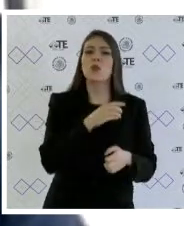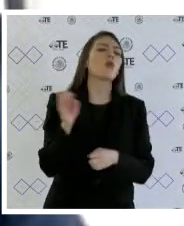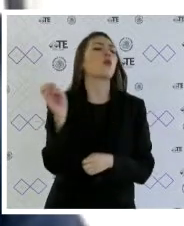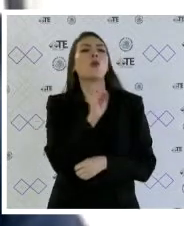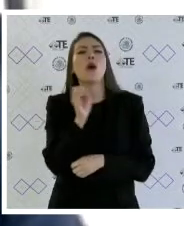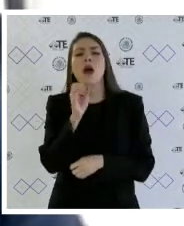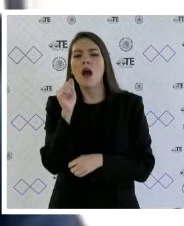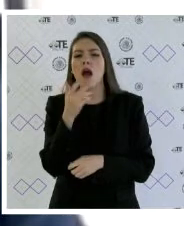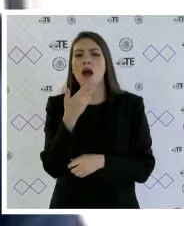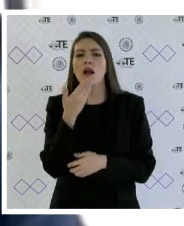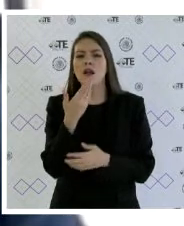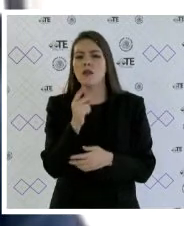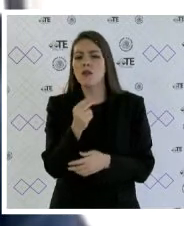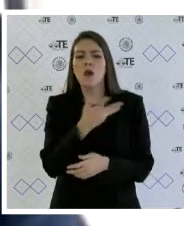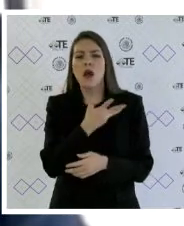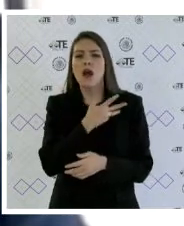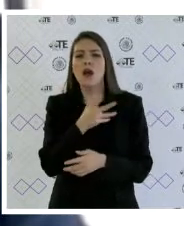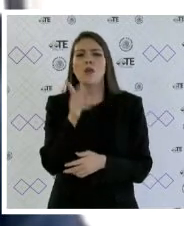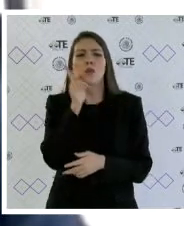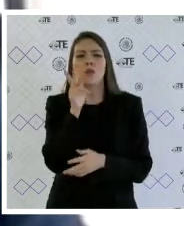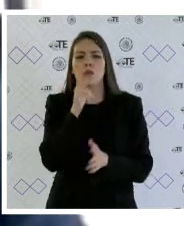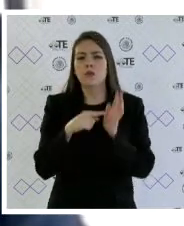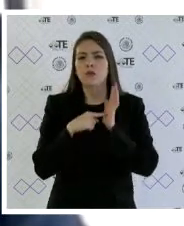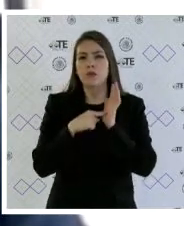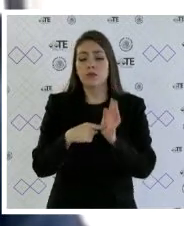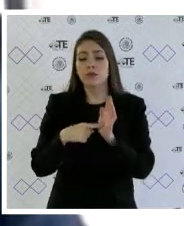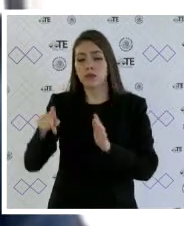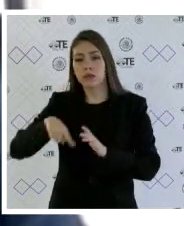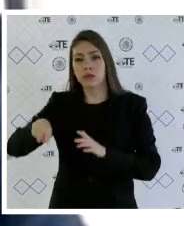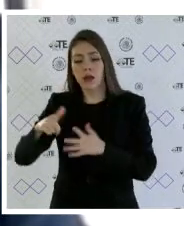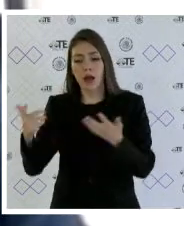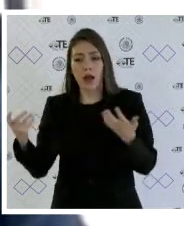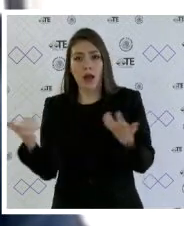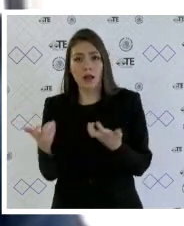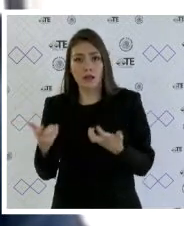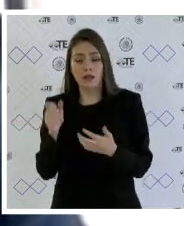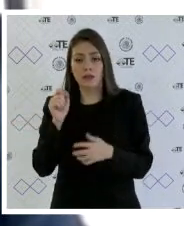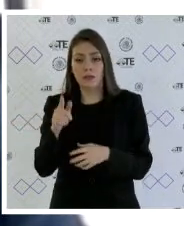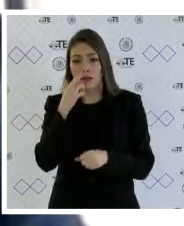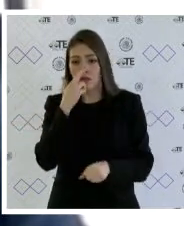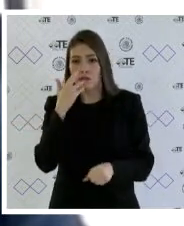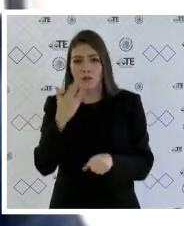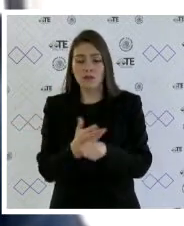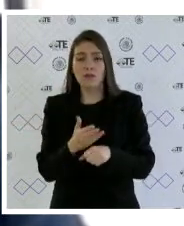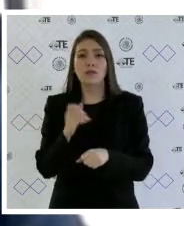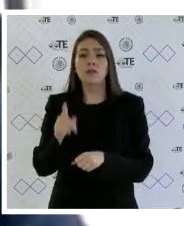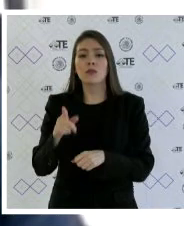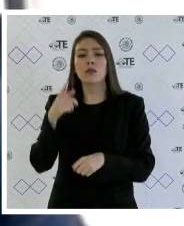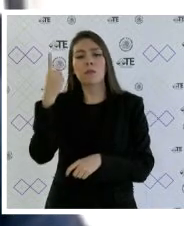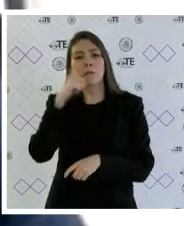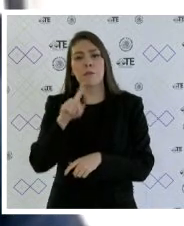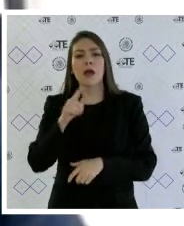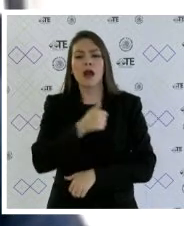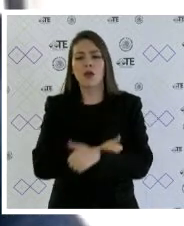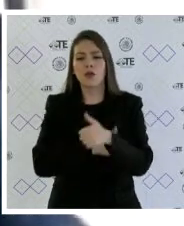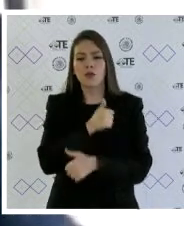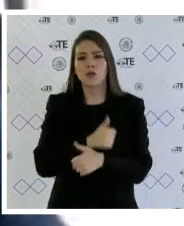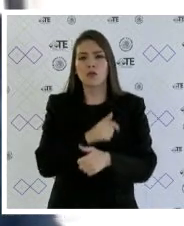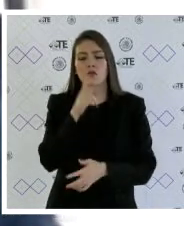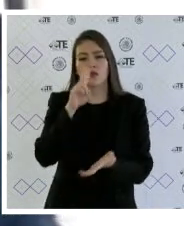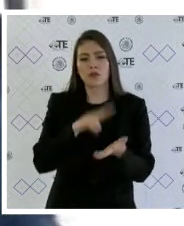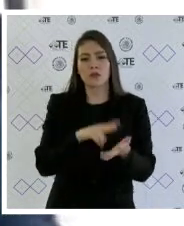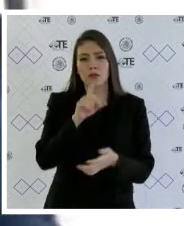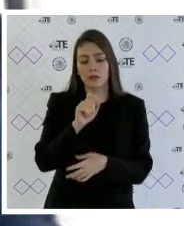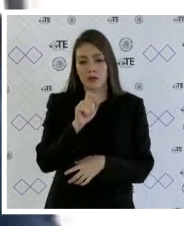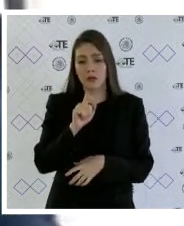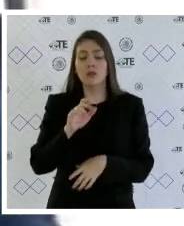que demuestren la existencia de dichos actos de los que, a consideración de la parte actora, fue objeto durante el concurso de oposición 2020, por lo